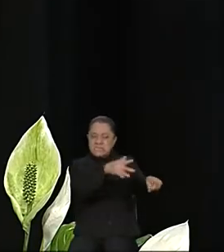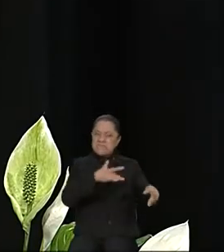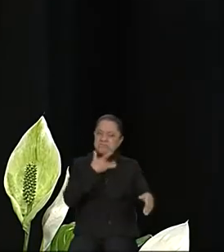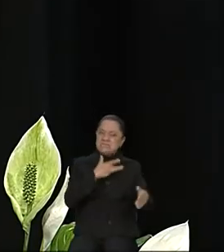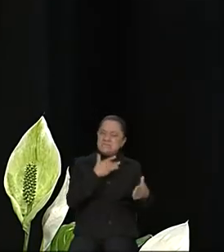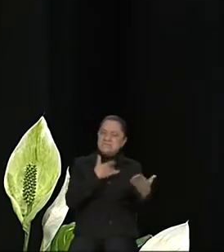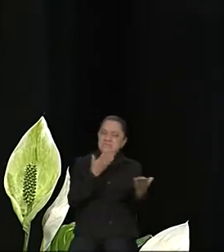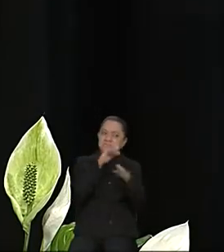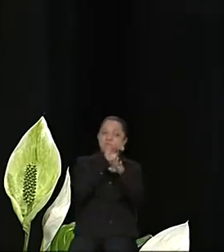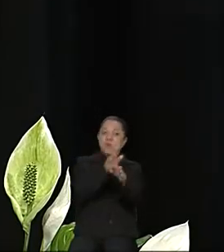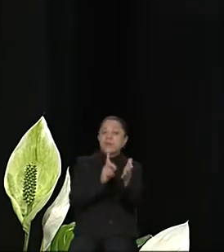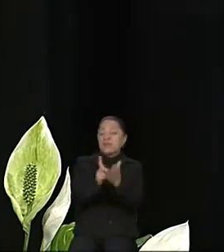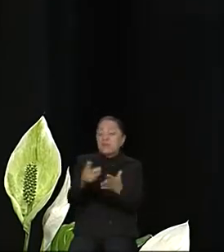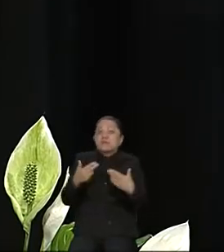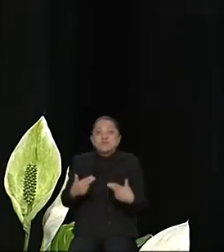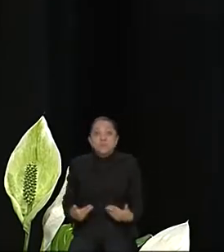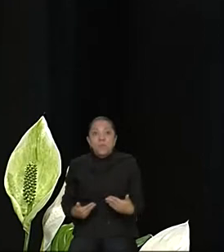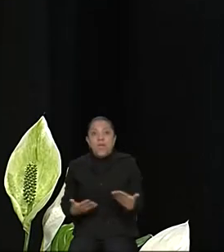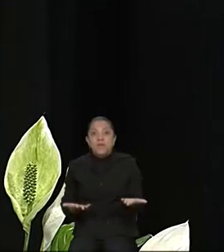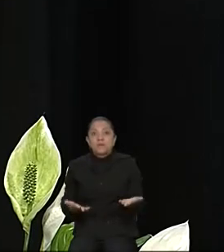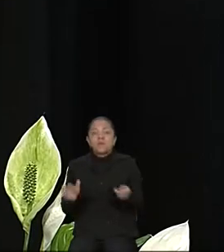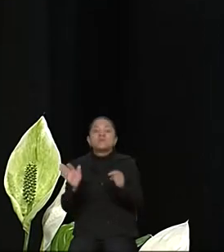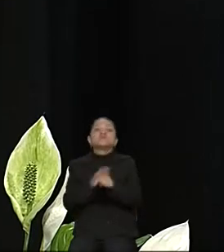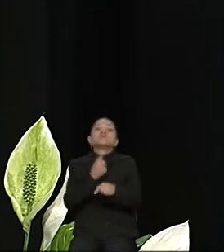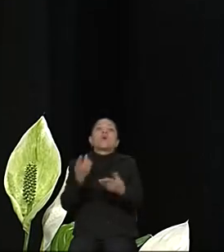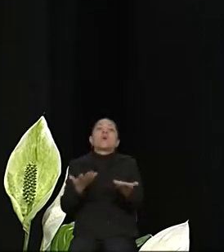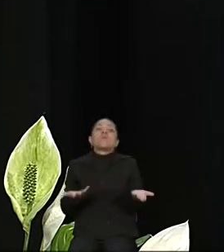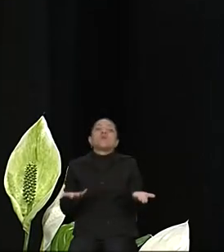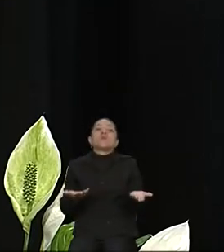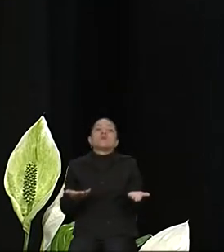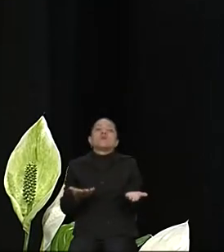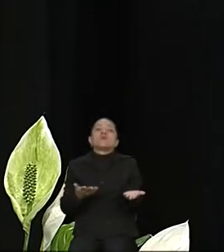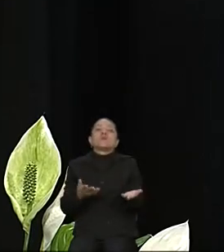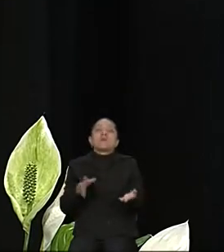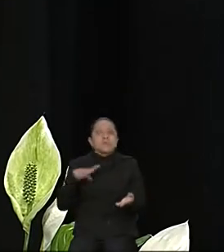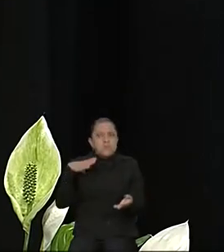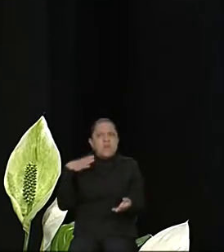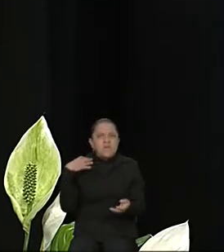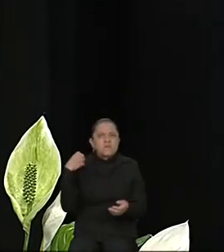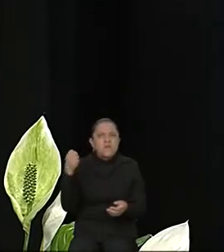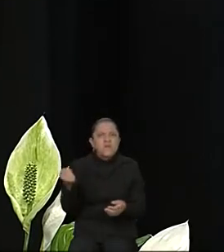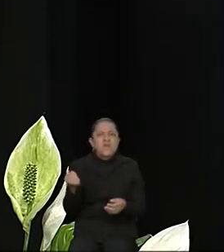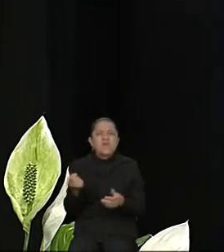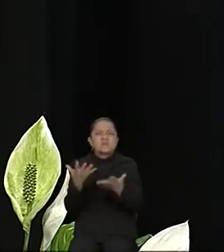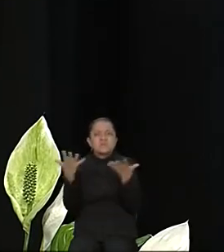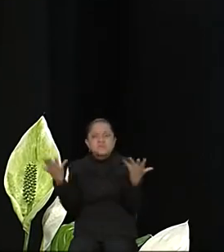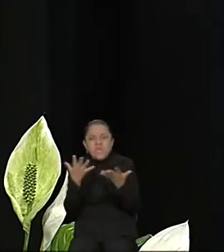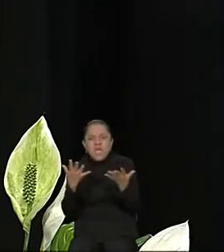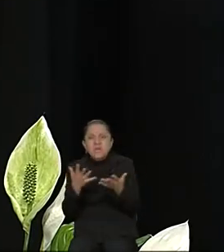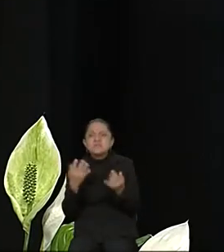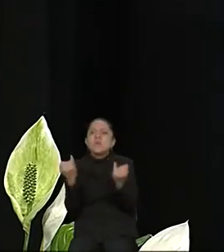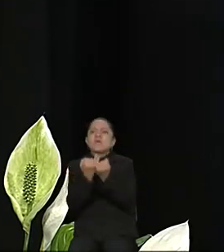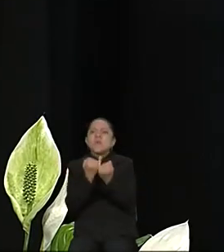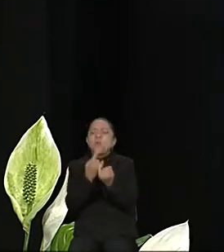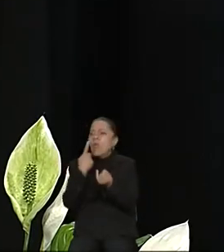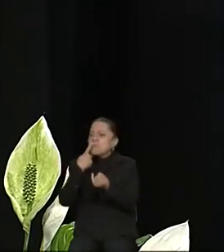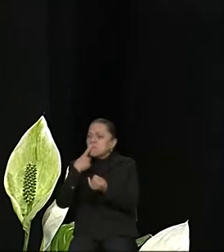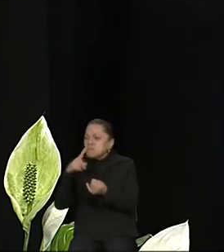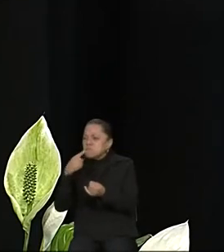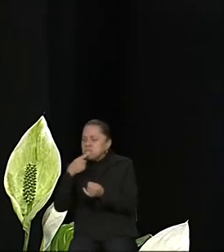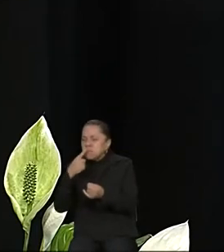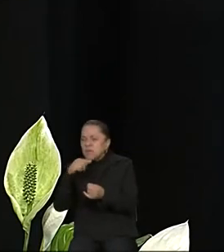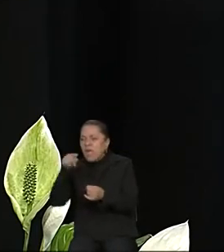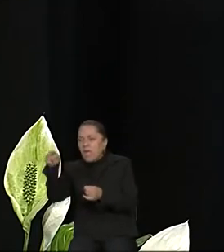humanos. Se ha hecho un gran esfuerzo, se han hecho recomendaciones, inclusive a